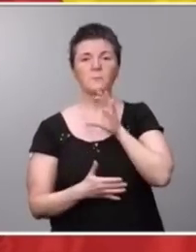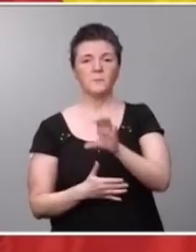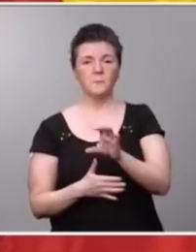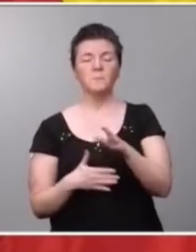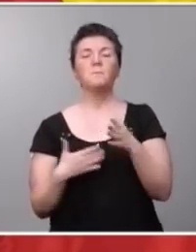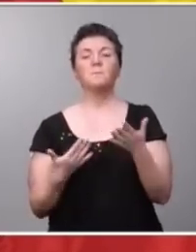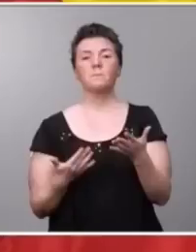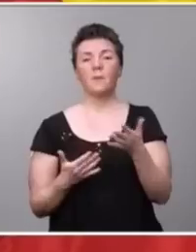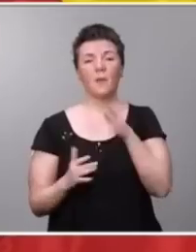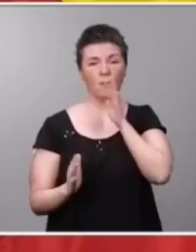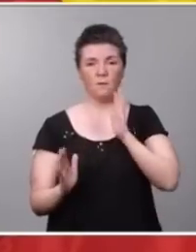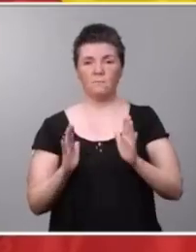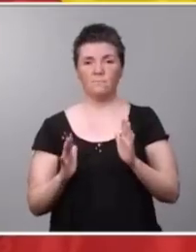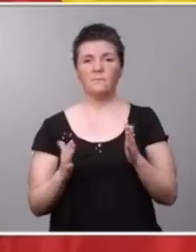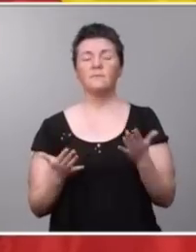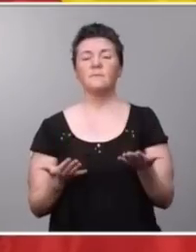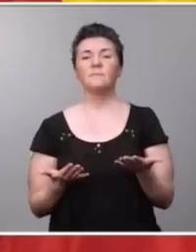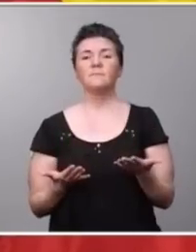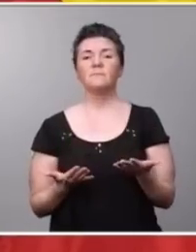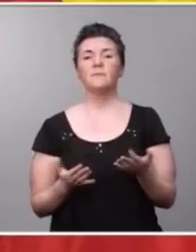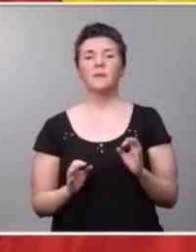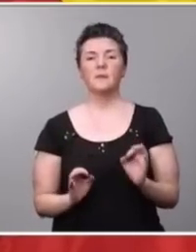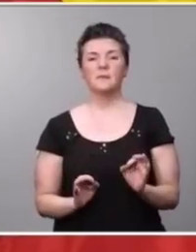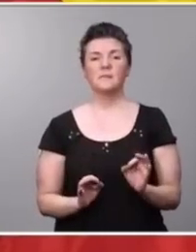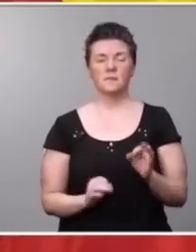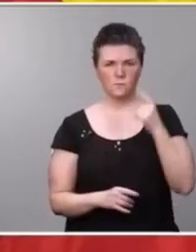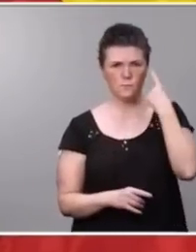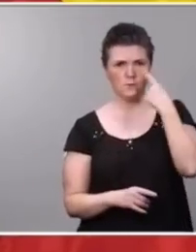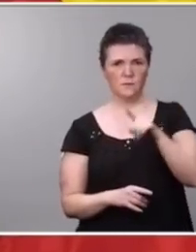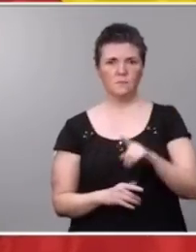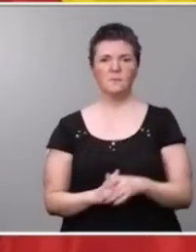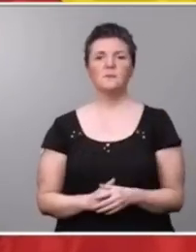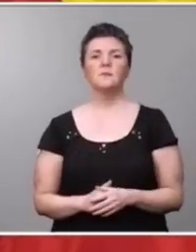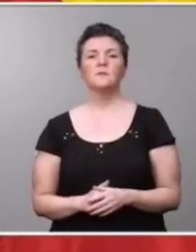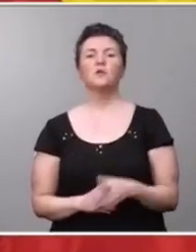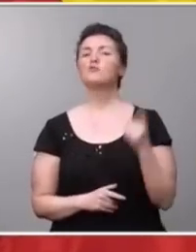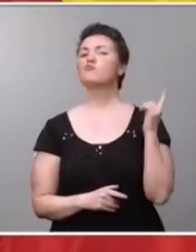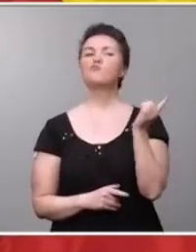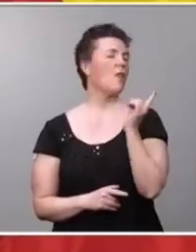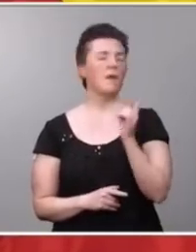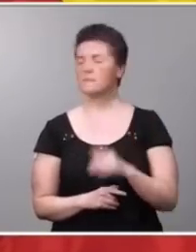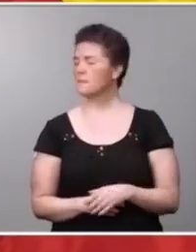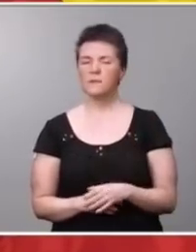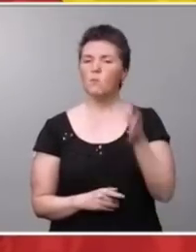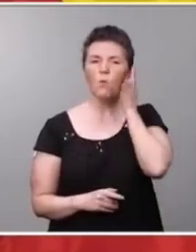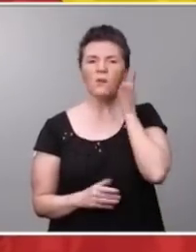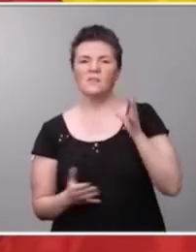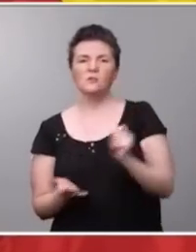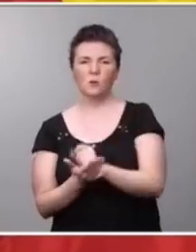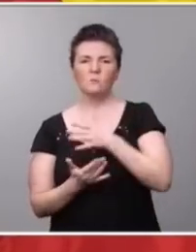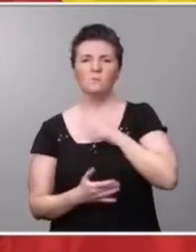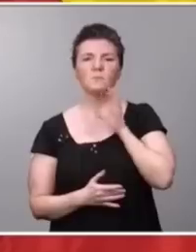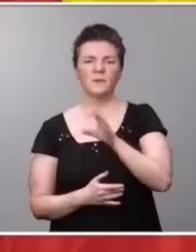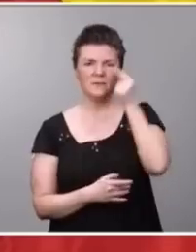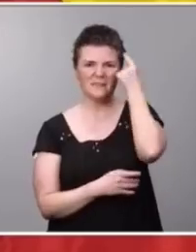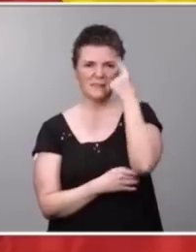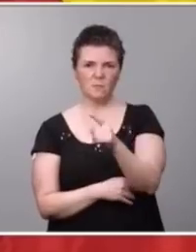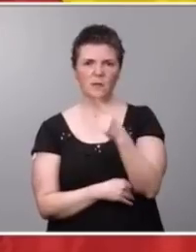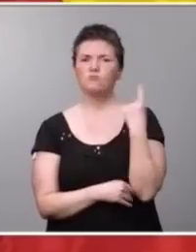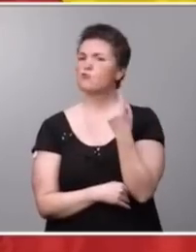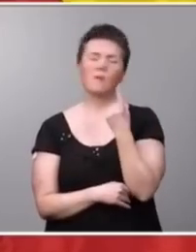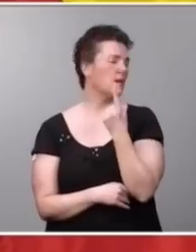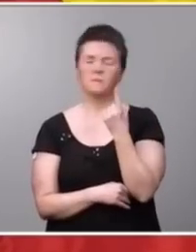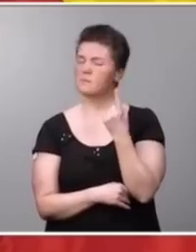este momento es, como saben, que no están solas. Que todas las mujeres de nuestro país sepan que no están solas y que